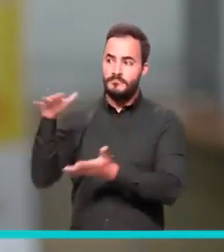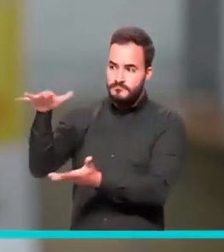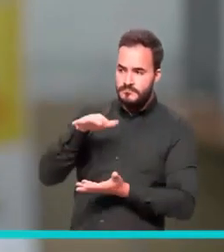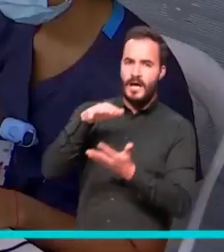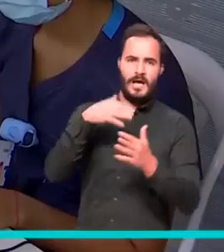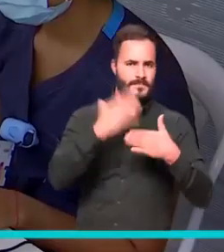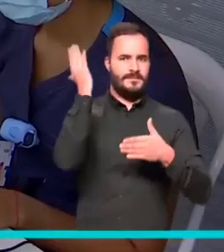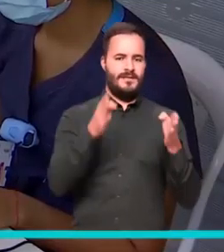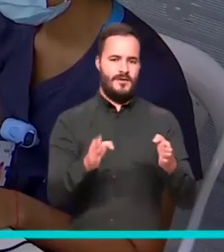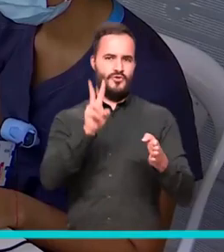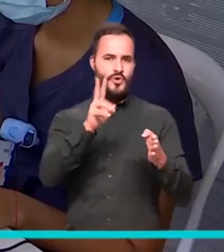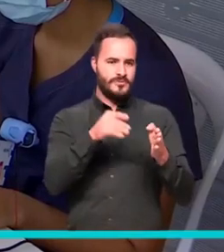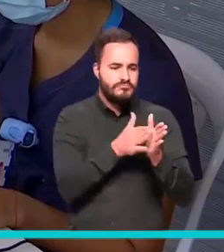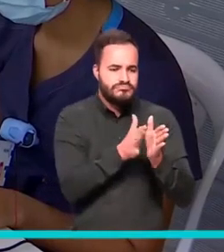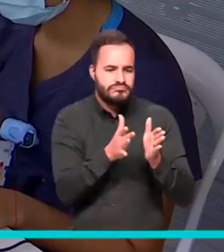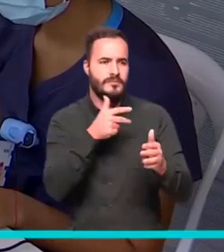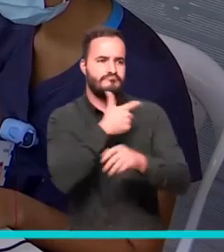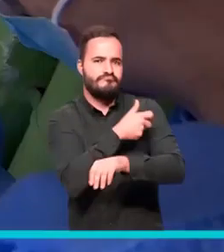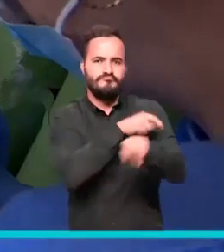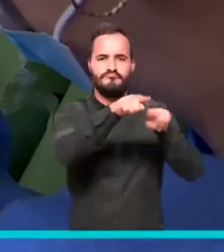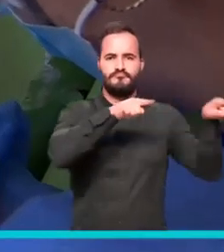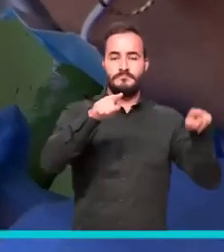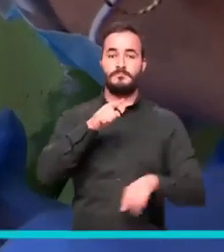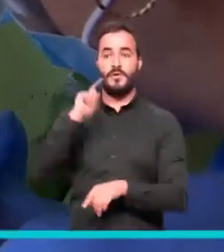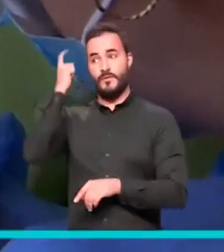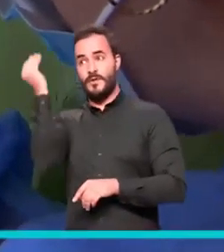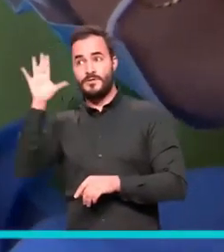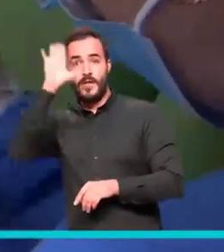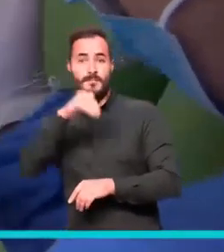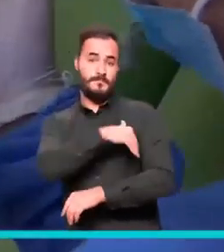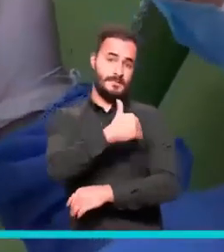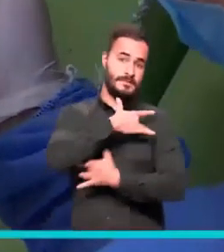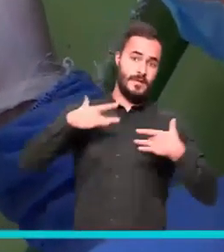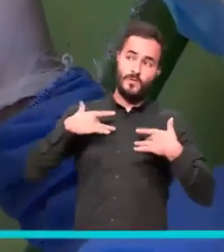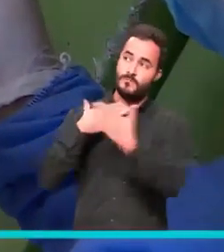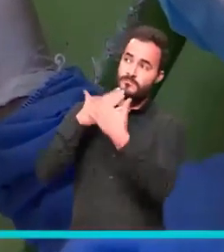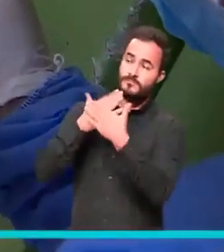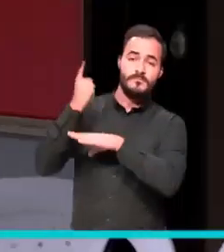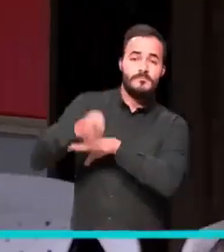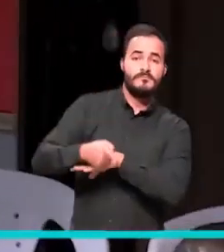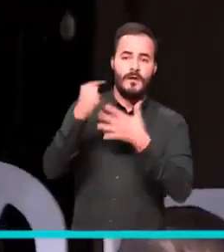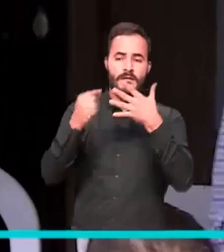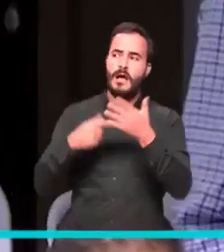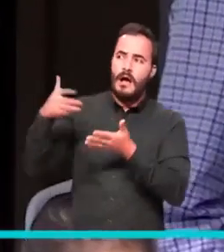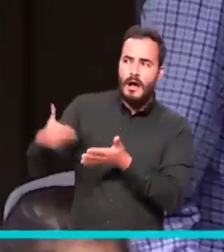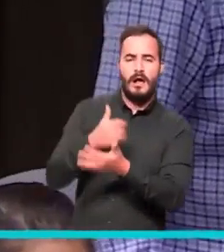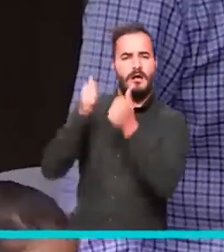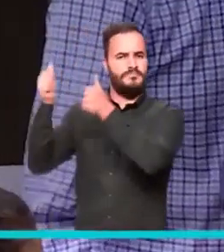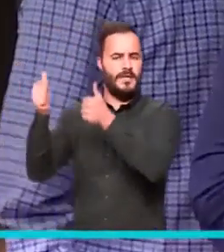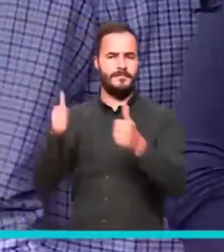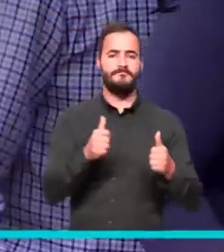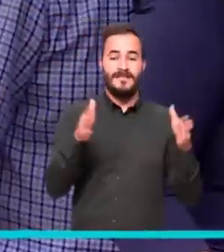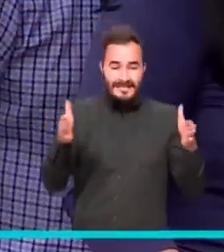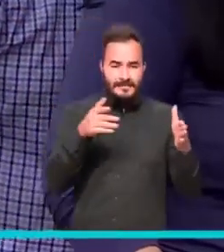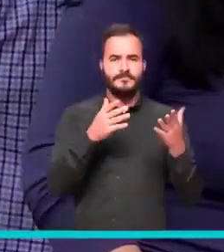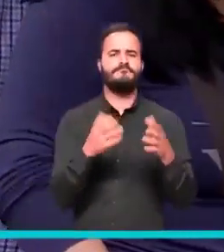dar comienzo a esta etapa. Y de acuerdo con los lineamientos del gobierno nacional, del Ministerio de Salud, pues debemos empezar por el grupo